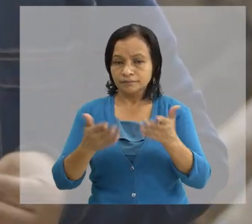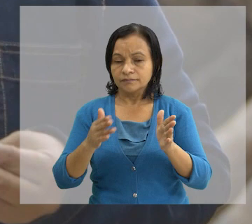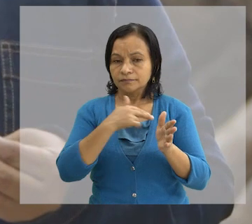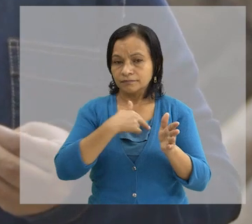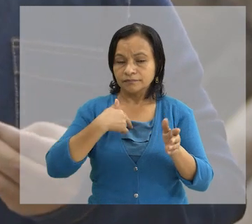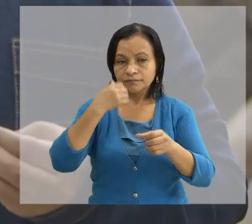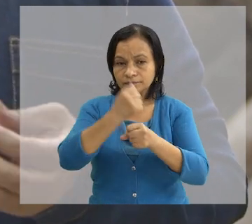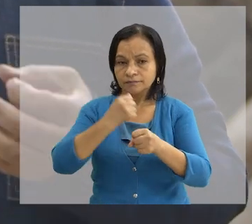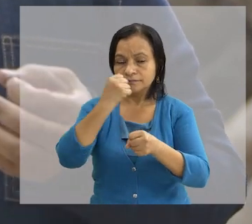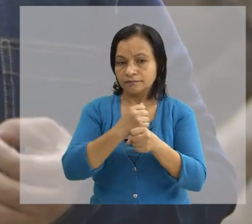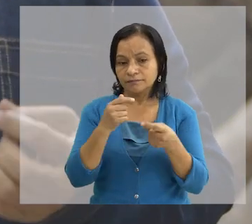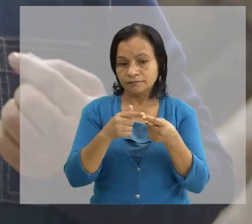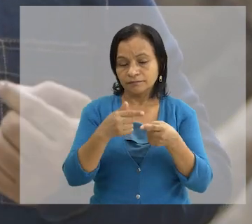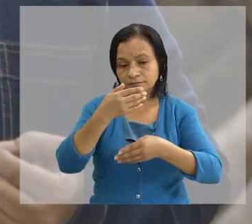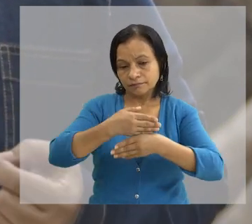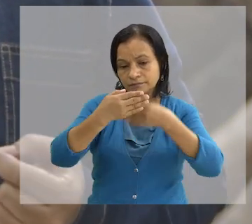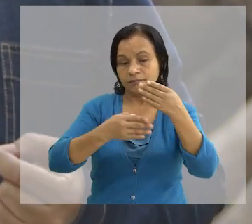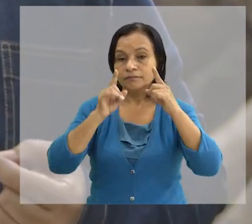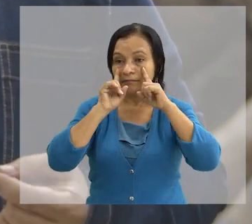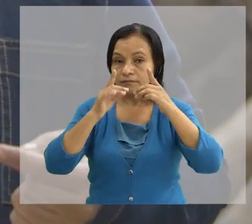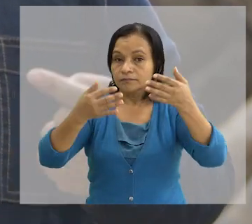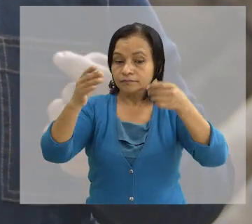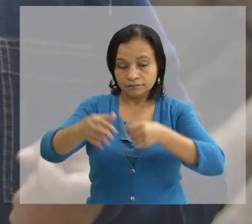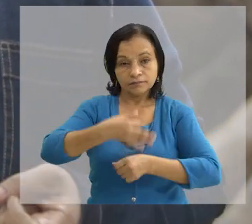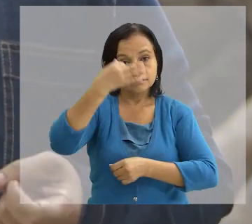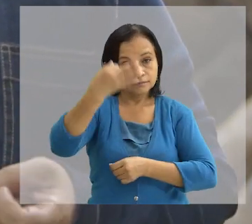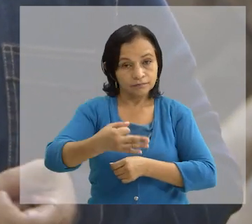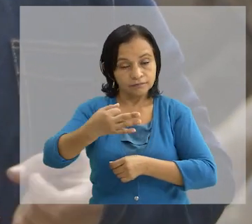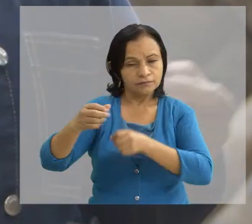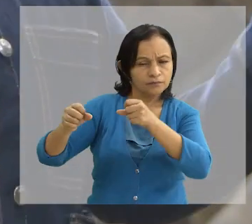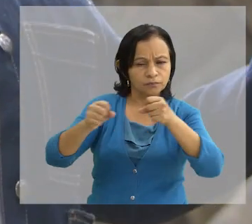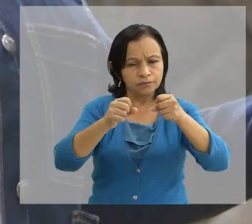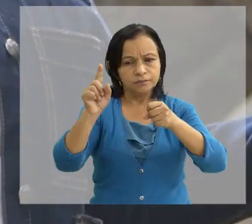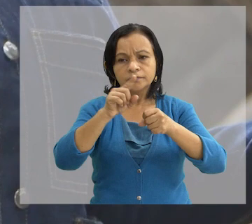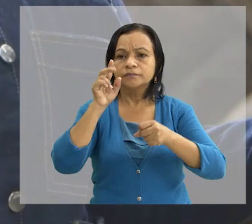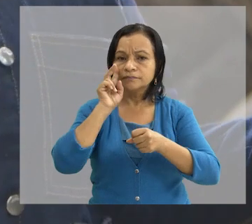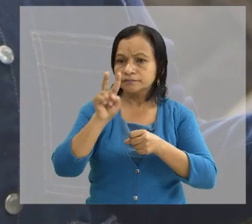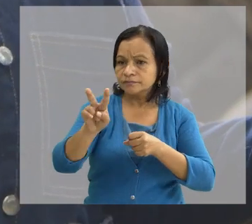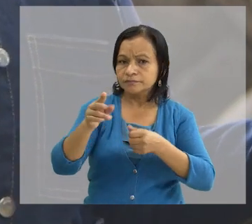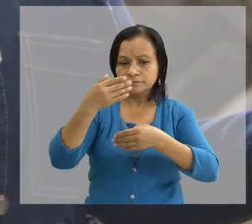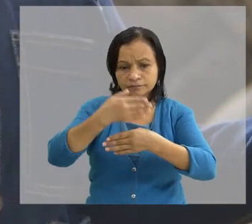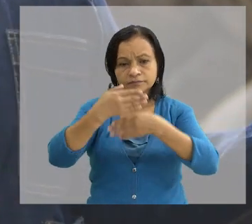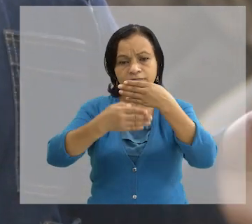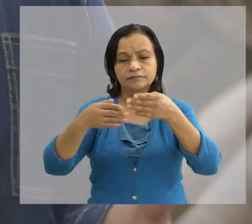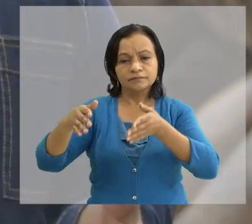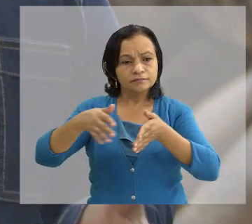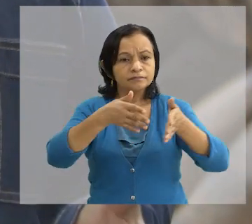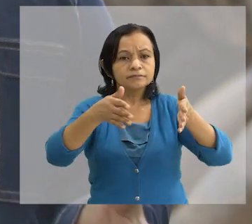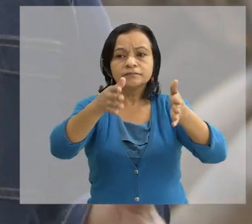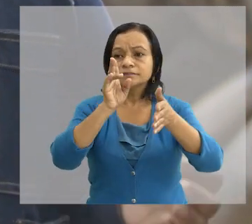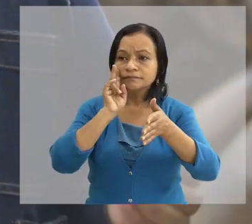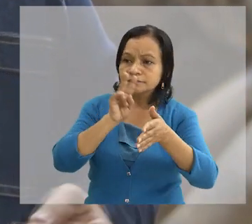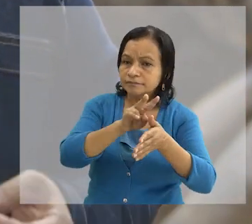hecho para esto es construcciones seguras Construcciones antisísmicas Ustedes están viendo ahorita en este paseo que estamos